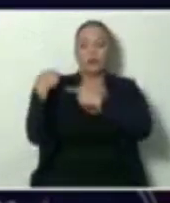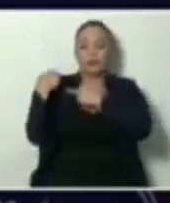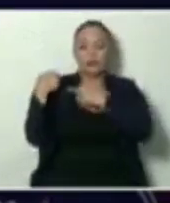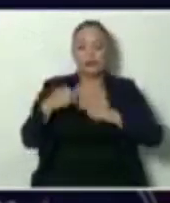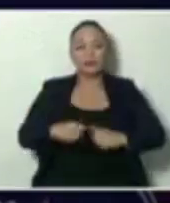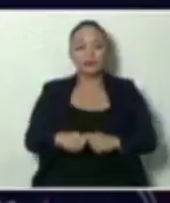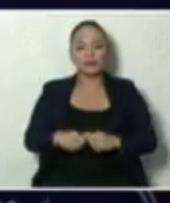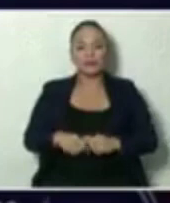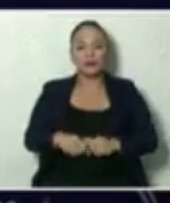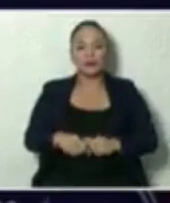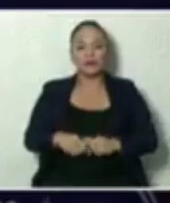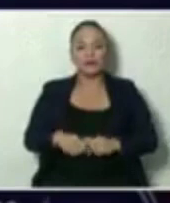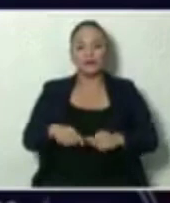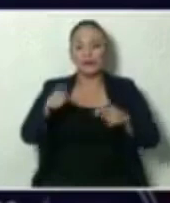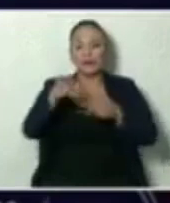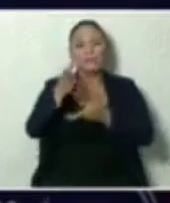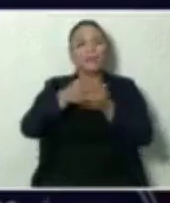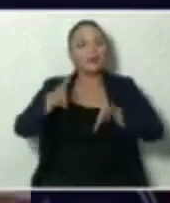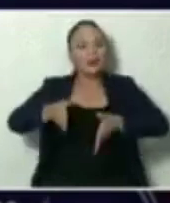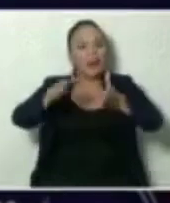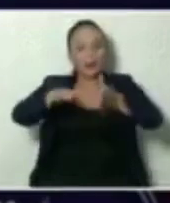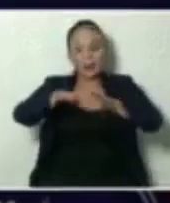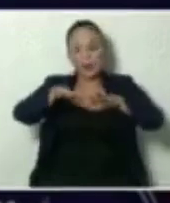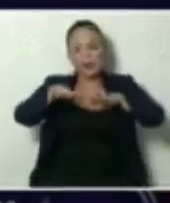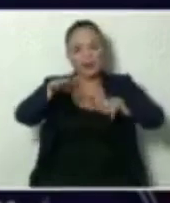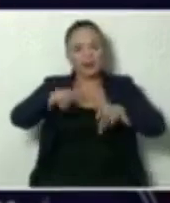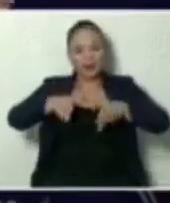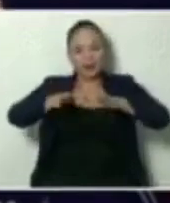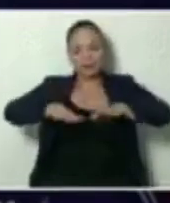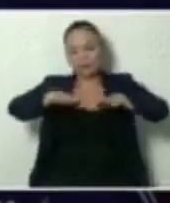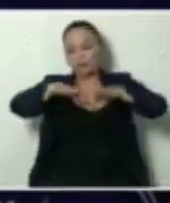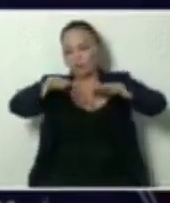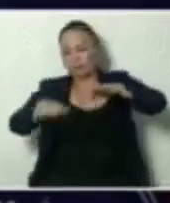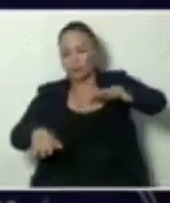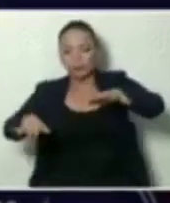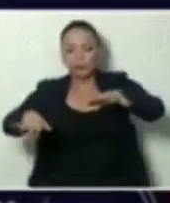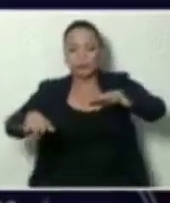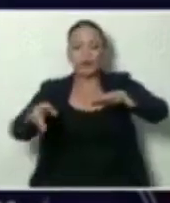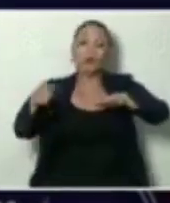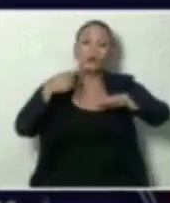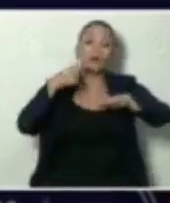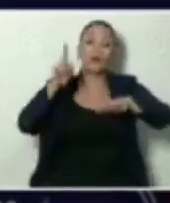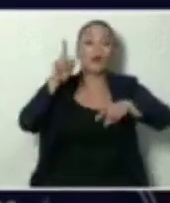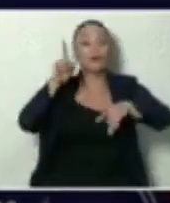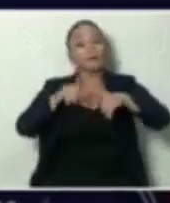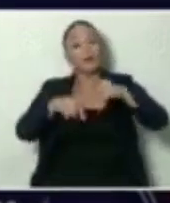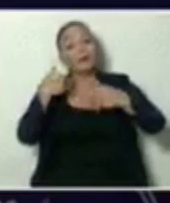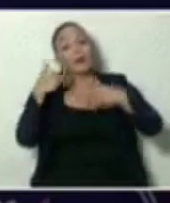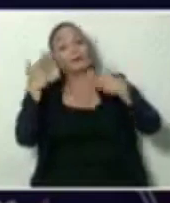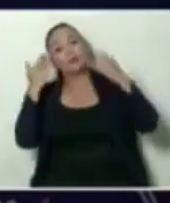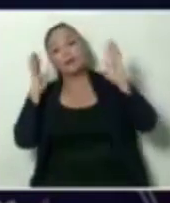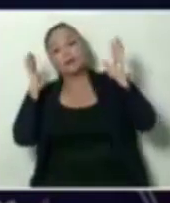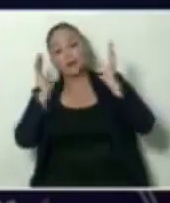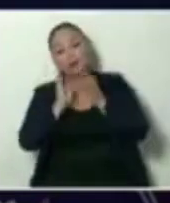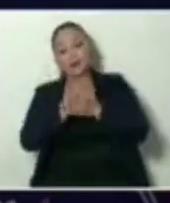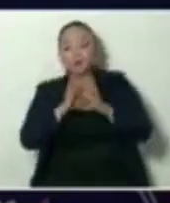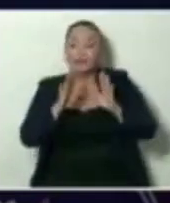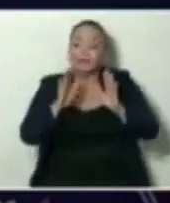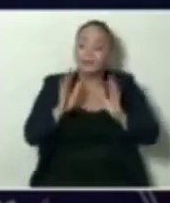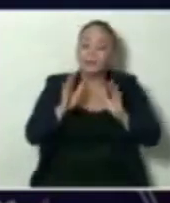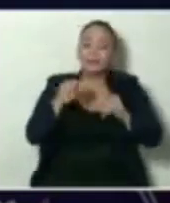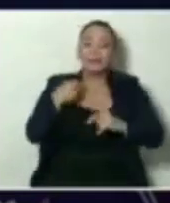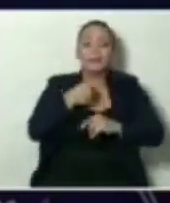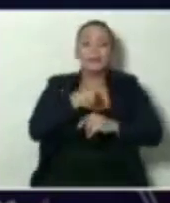del hundimiento. Ellos dicen que era un evento que no se podía predecir. El ministro les